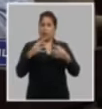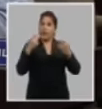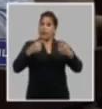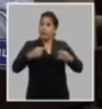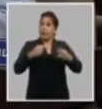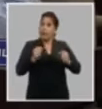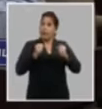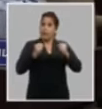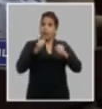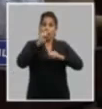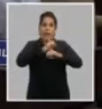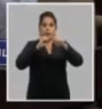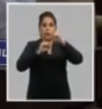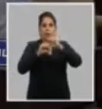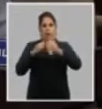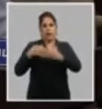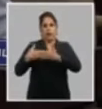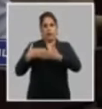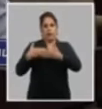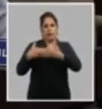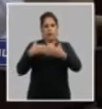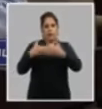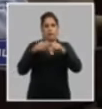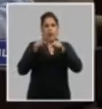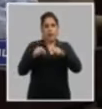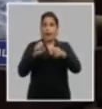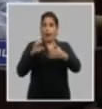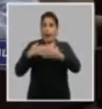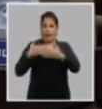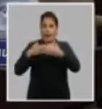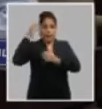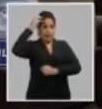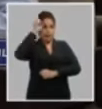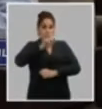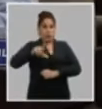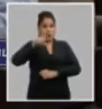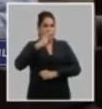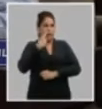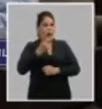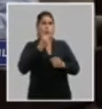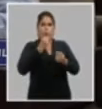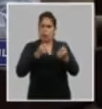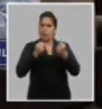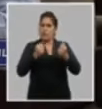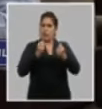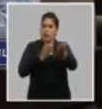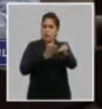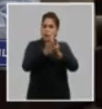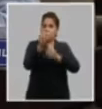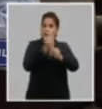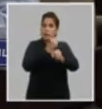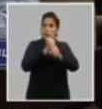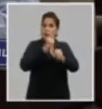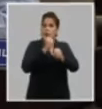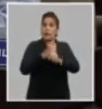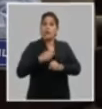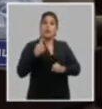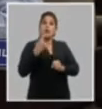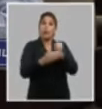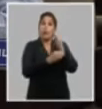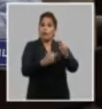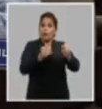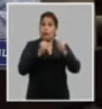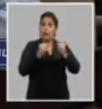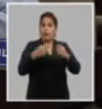hay que estremecer la estructura empresarial y para que nuestra empresa estatal socialista vea todas las posibilidades que tiene hoy y todas las